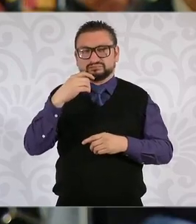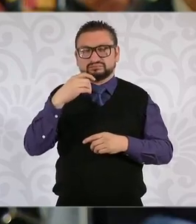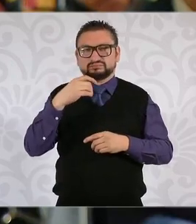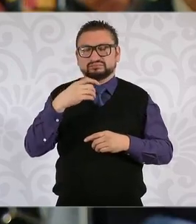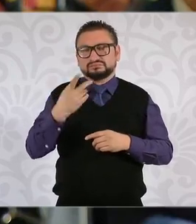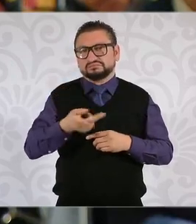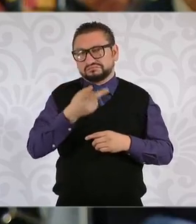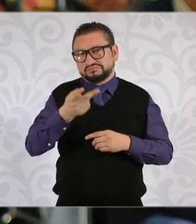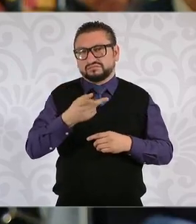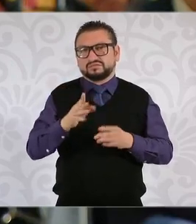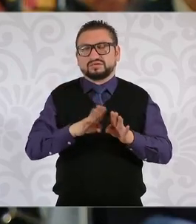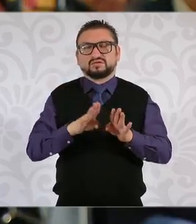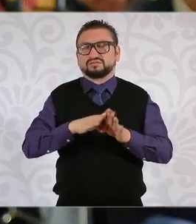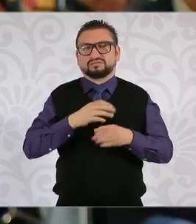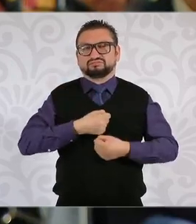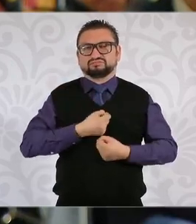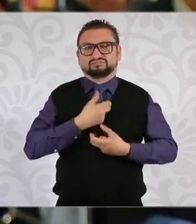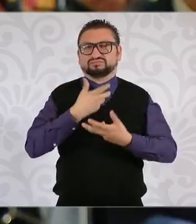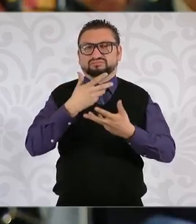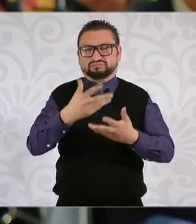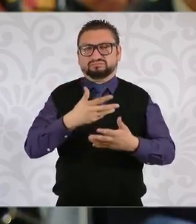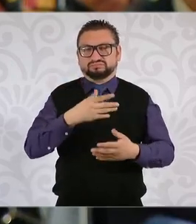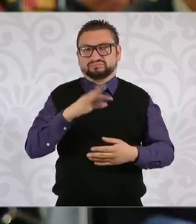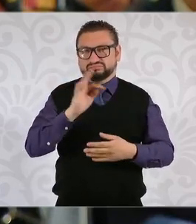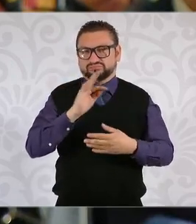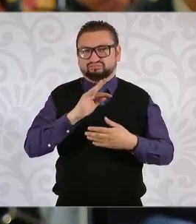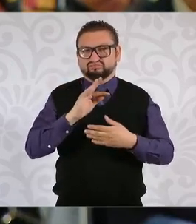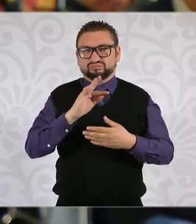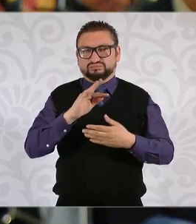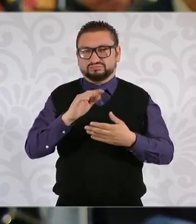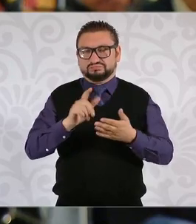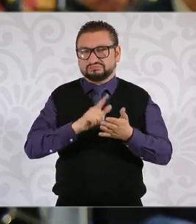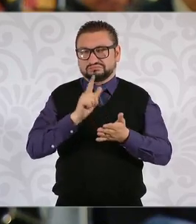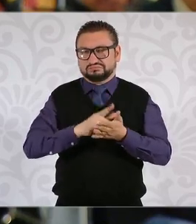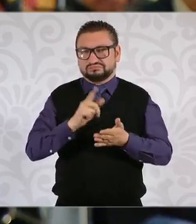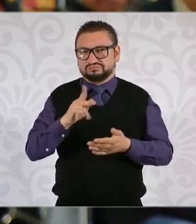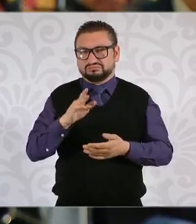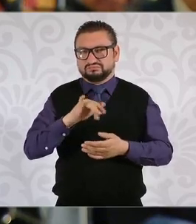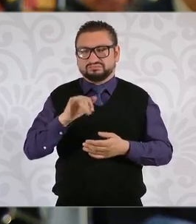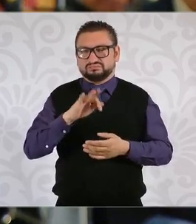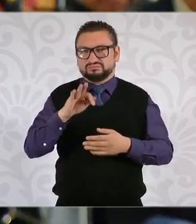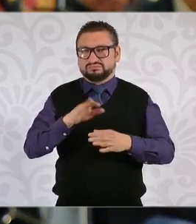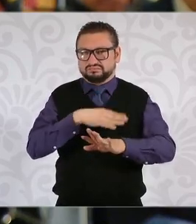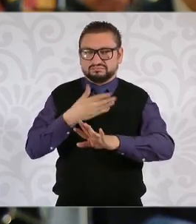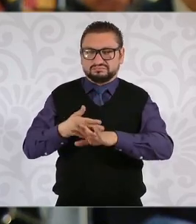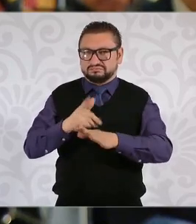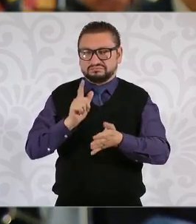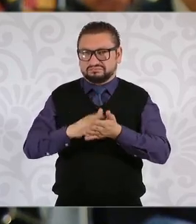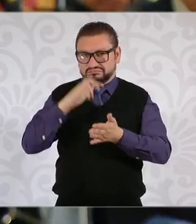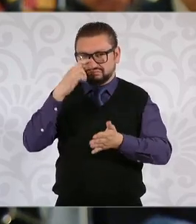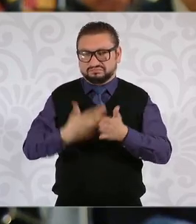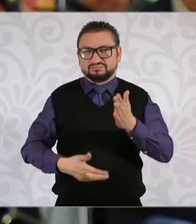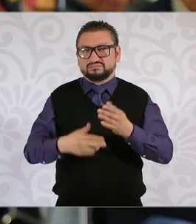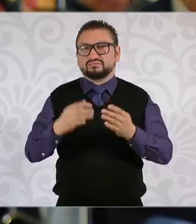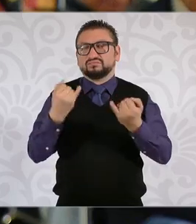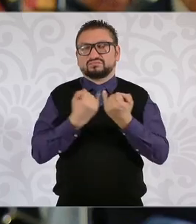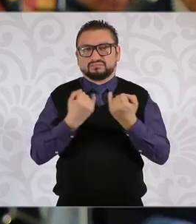declaraciones, sobre todo cuando se habla en contra, sí de una reforma al poder judicial, pero también de la fabricación de